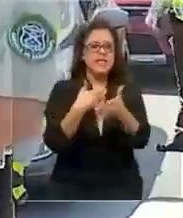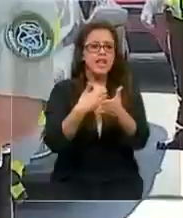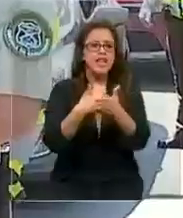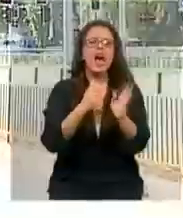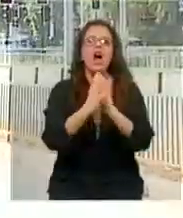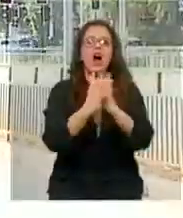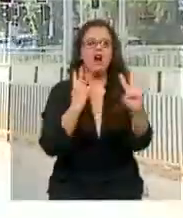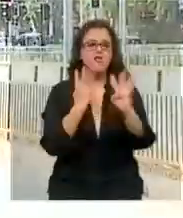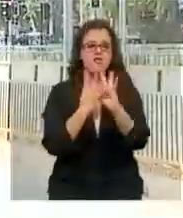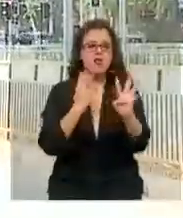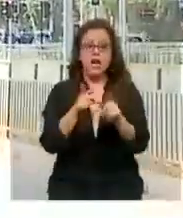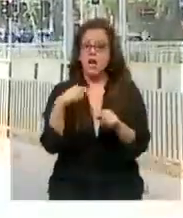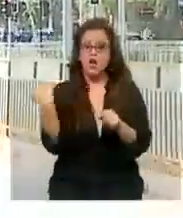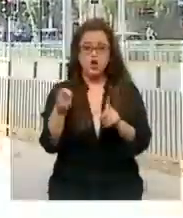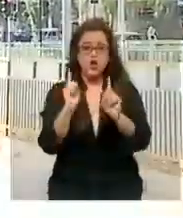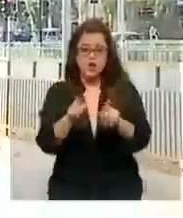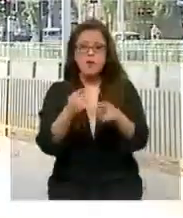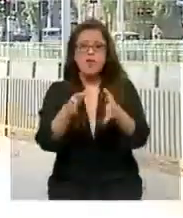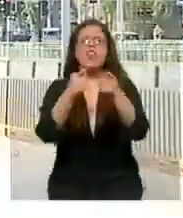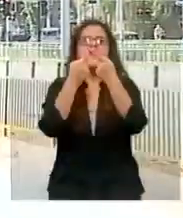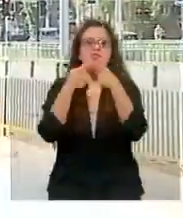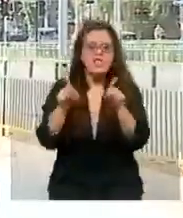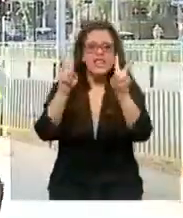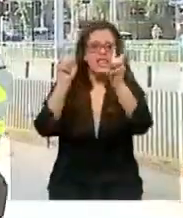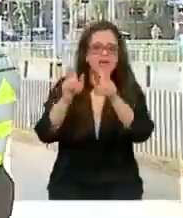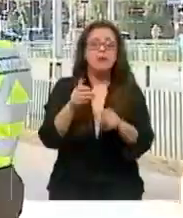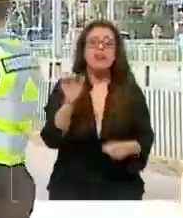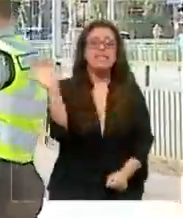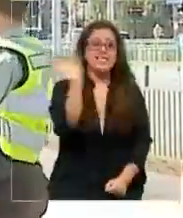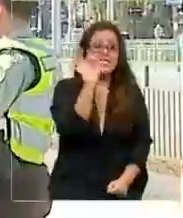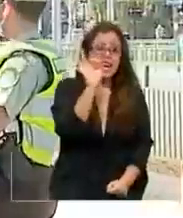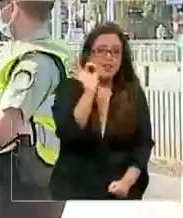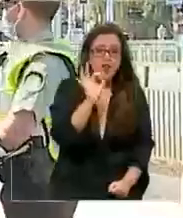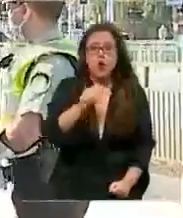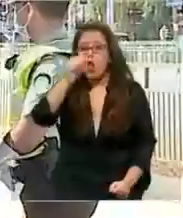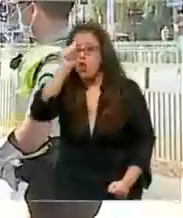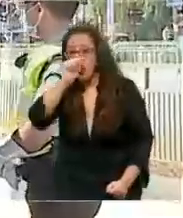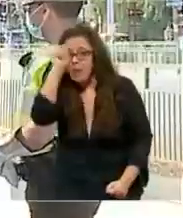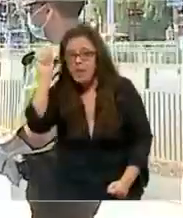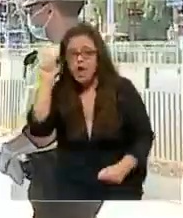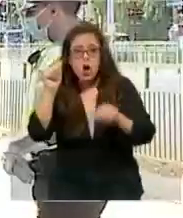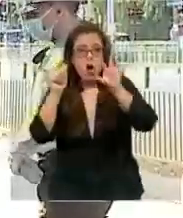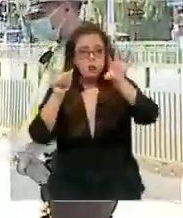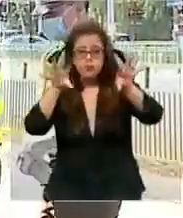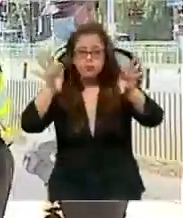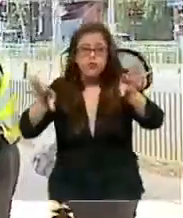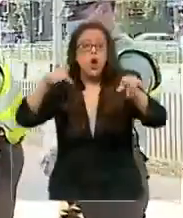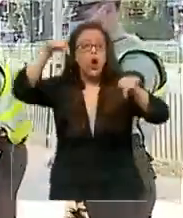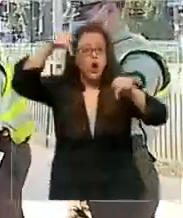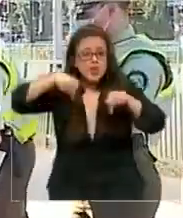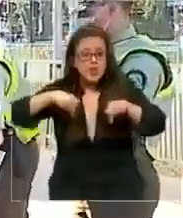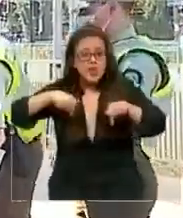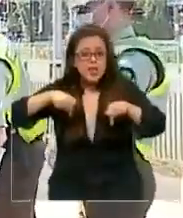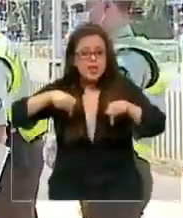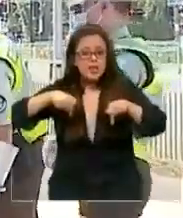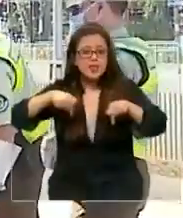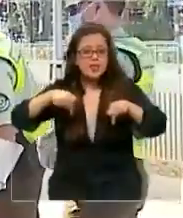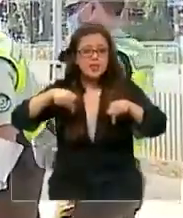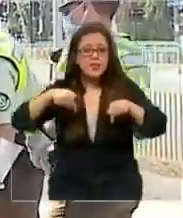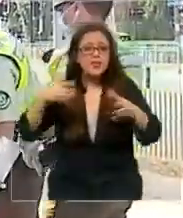de una feria. Tenemos que hacer aquí una diferencia. Entre el día sábado versus el día domingo, el día de hoy nosotros tenemos una